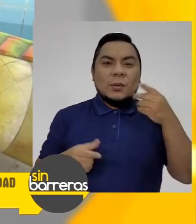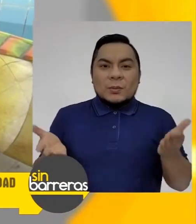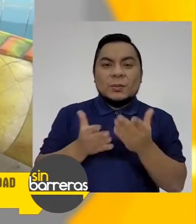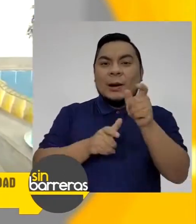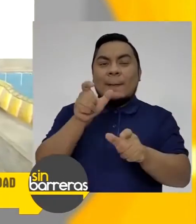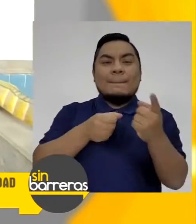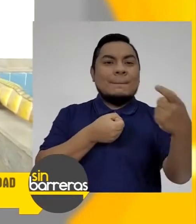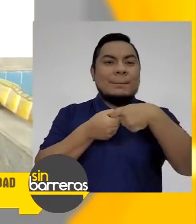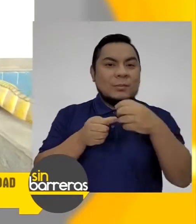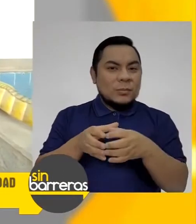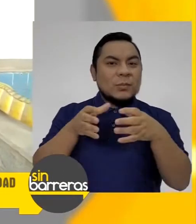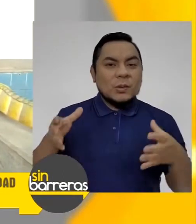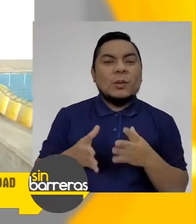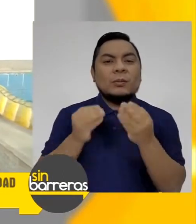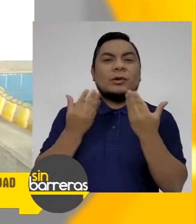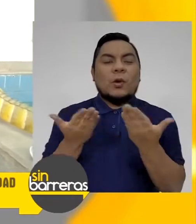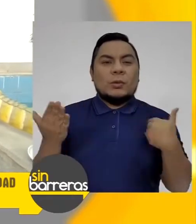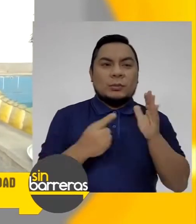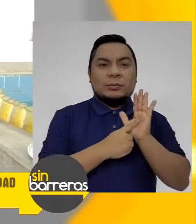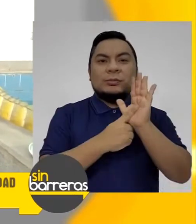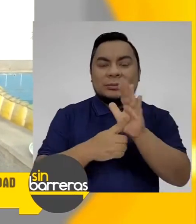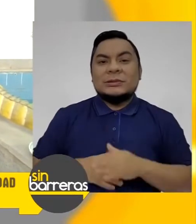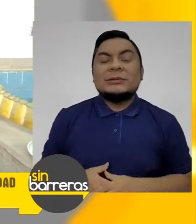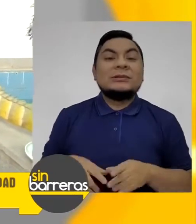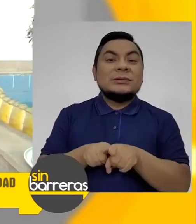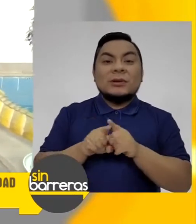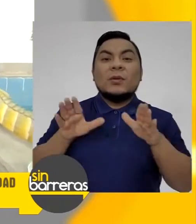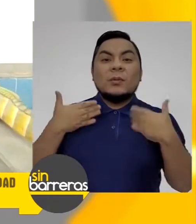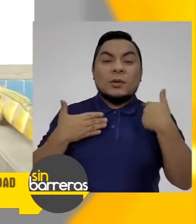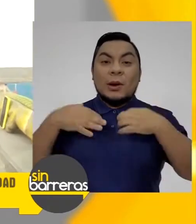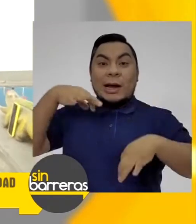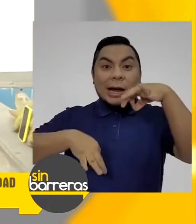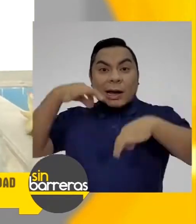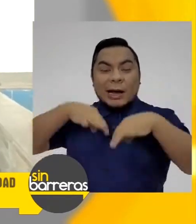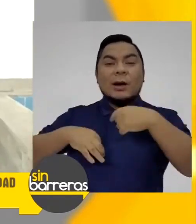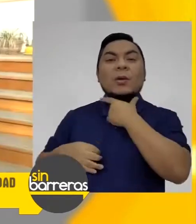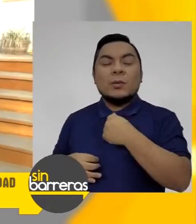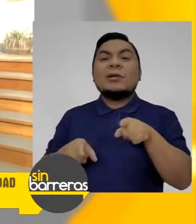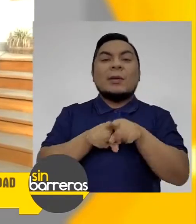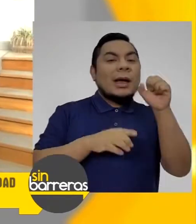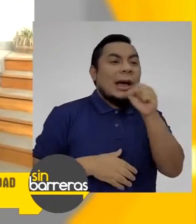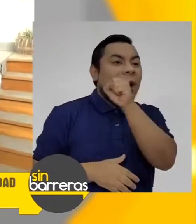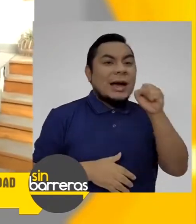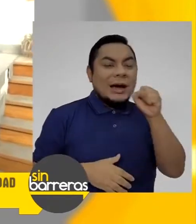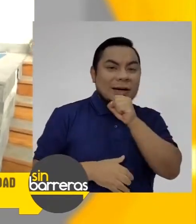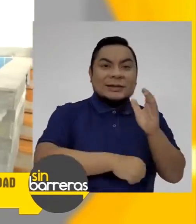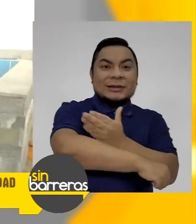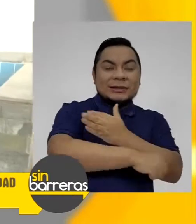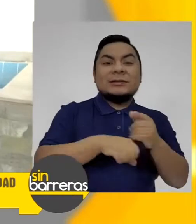Tito hace muchísimas cosas, como hace actuación en karaoke,